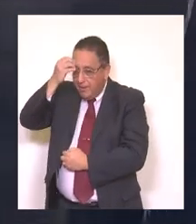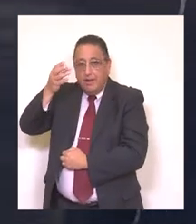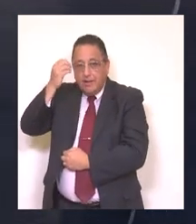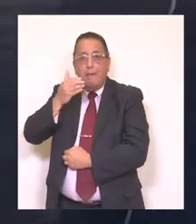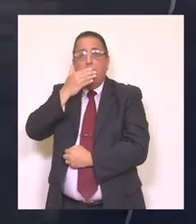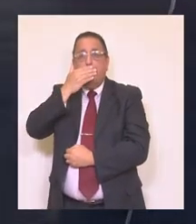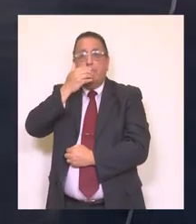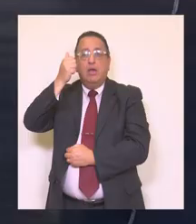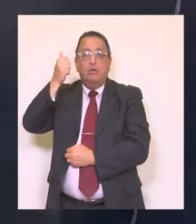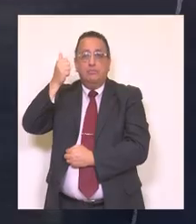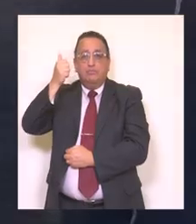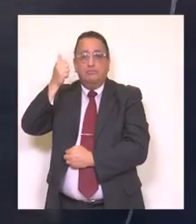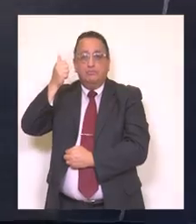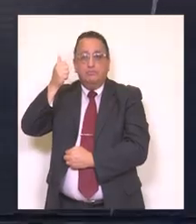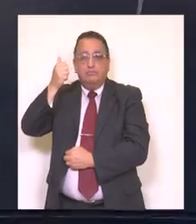a ser mejores.